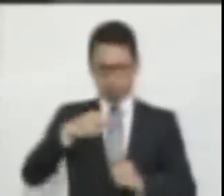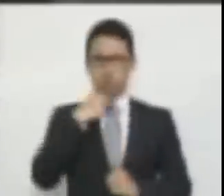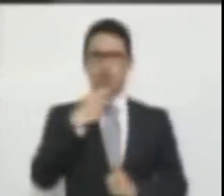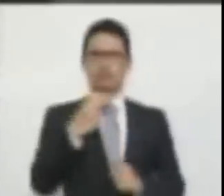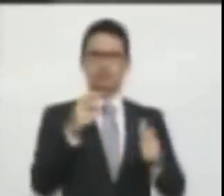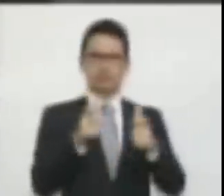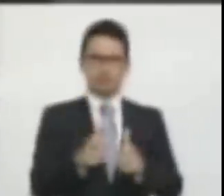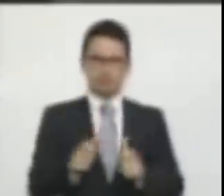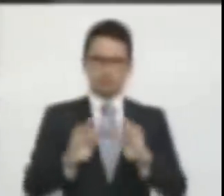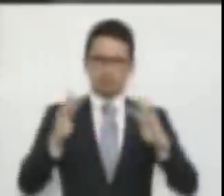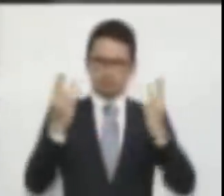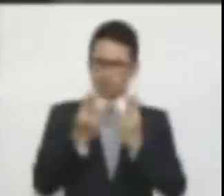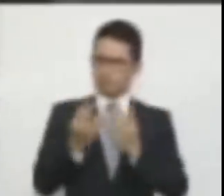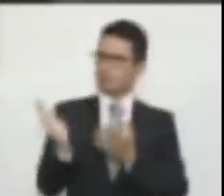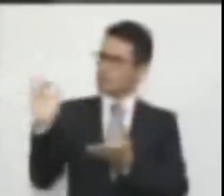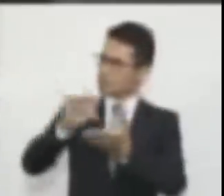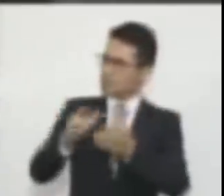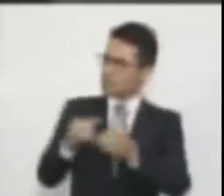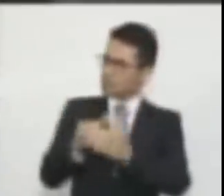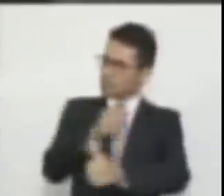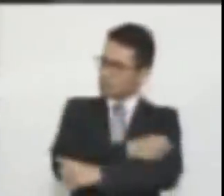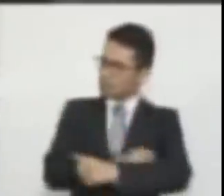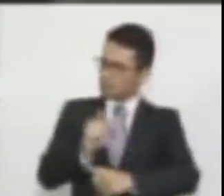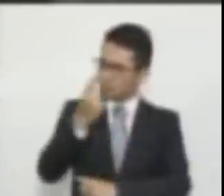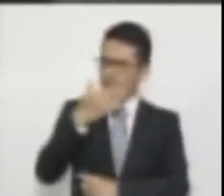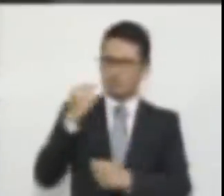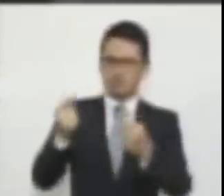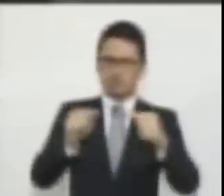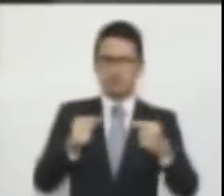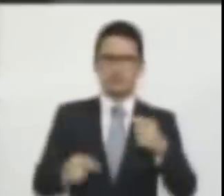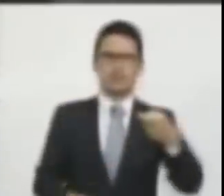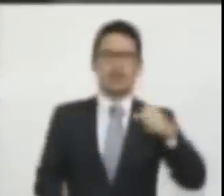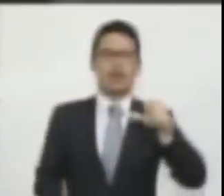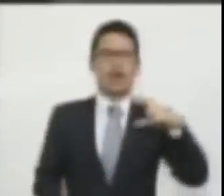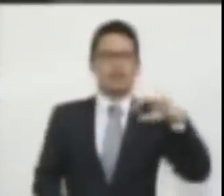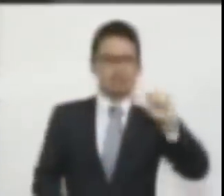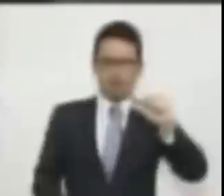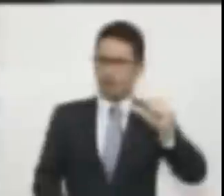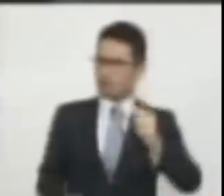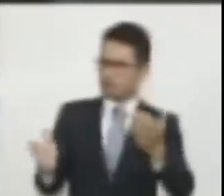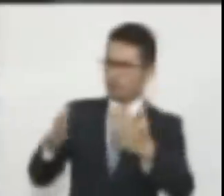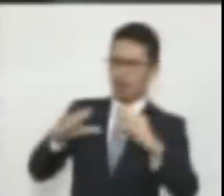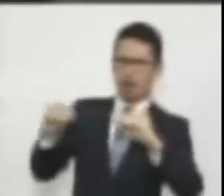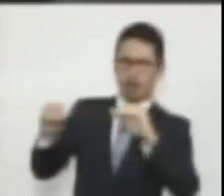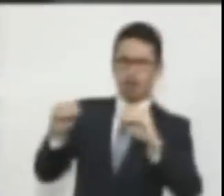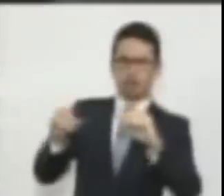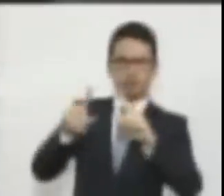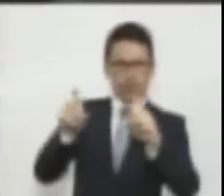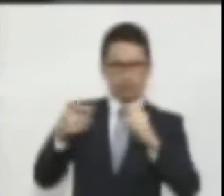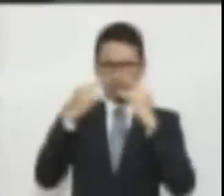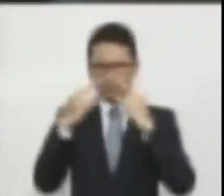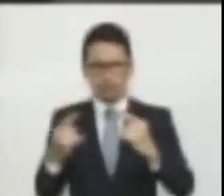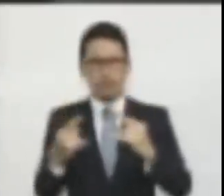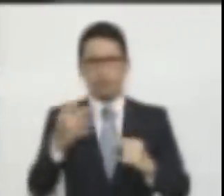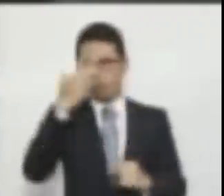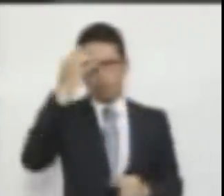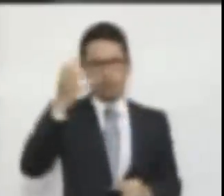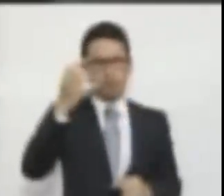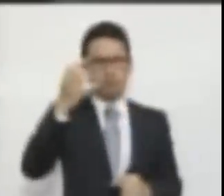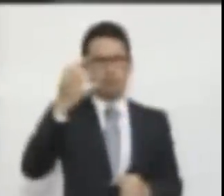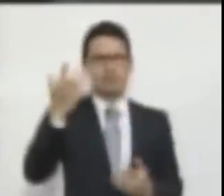¿por qué no va a la Comisión Primera? ¿Por qué no discute con el senador García sobre los temas que a le interesan? ¿Por qué va